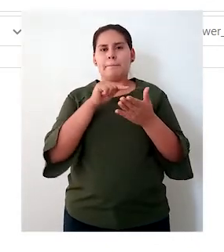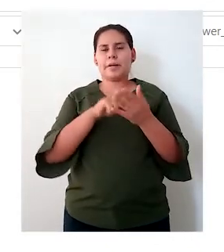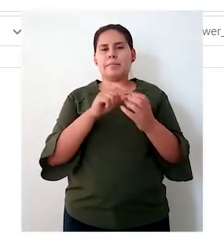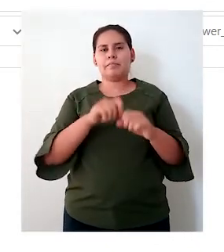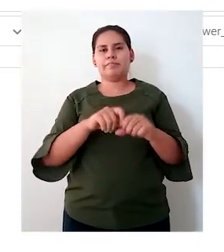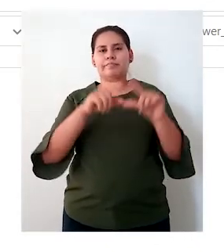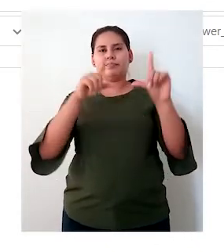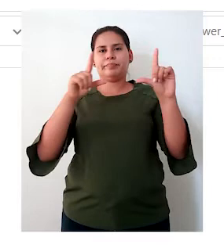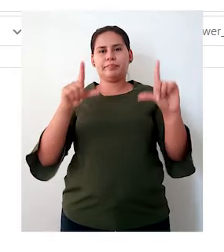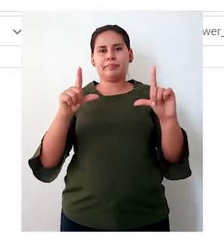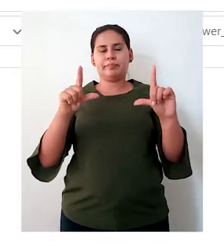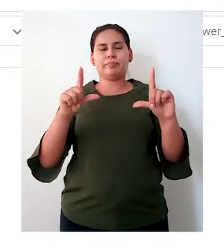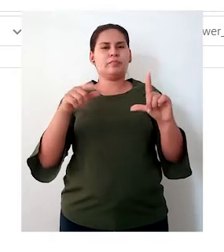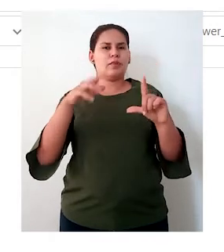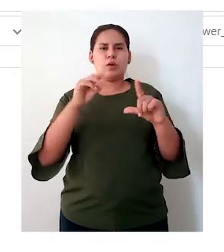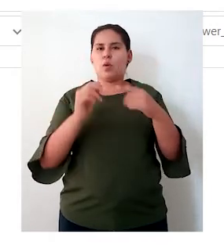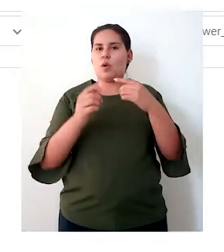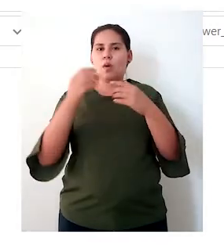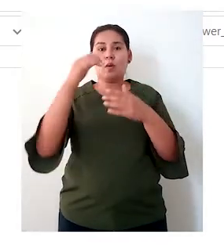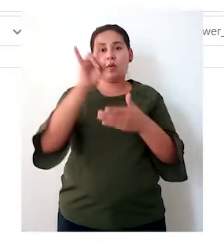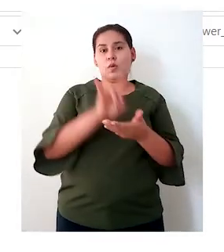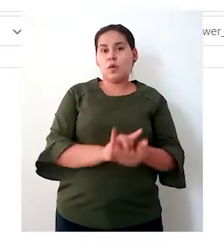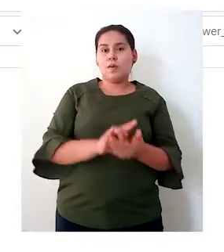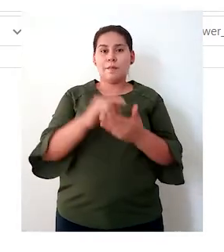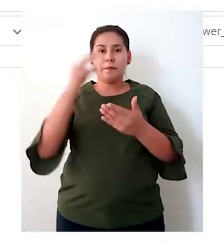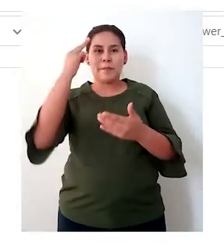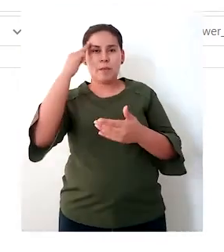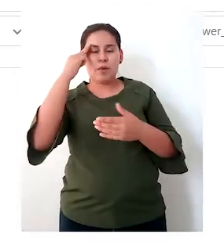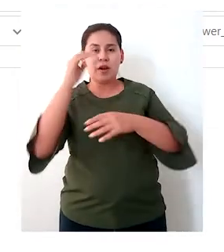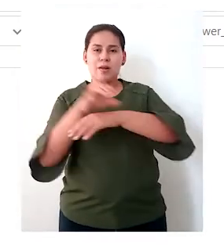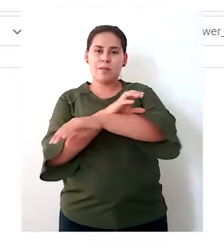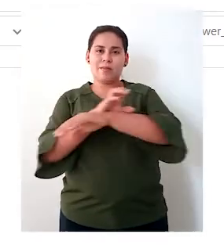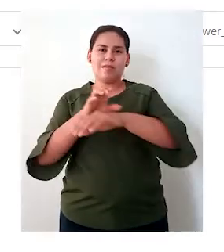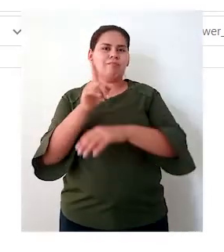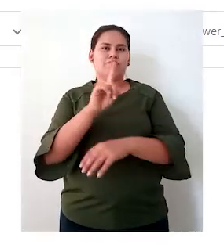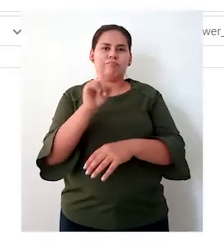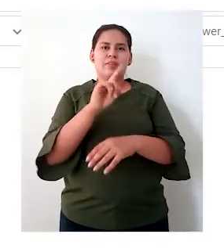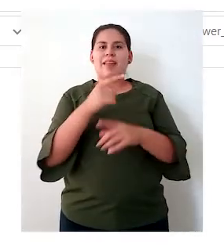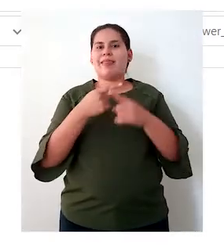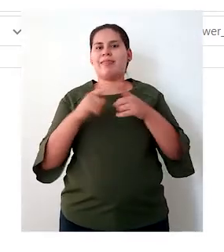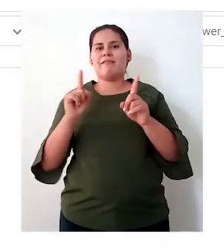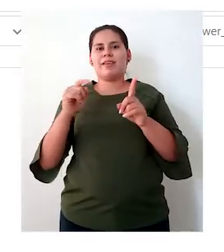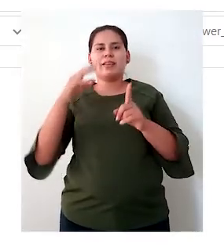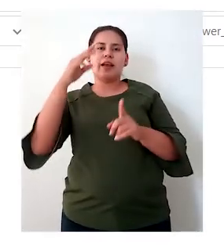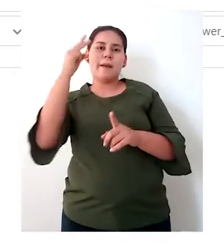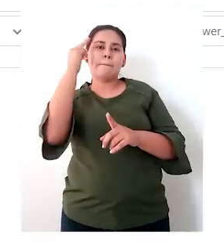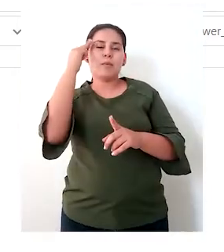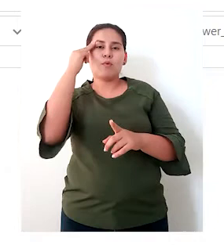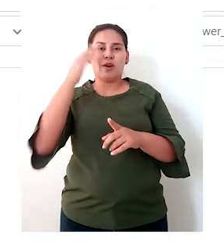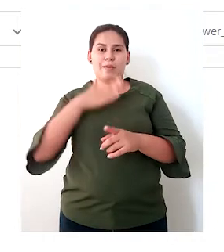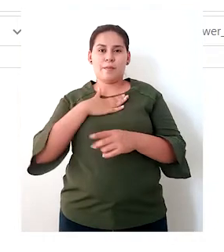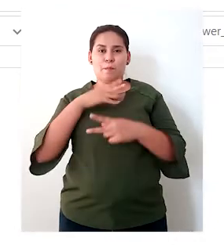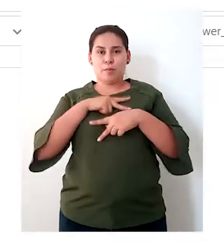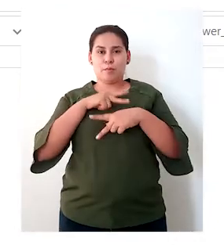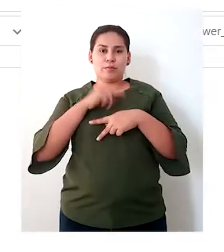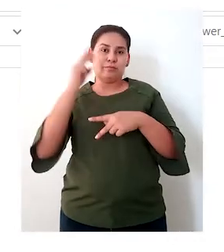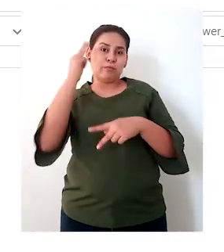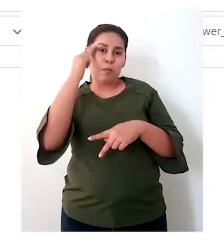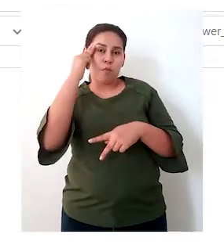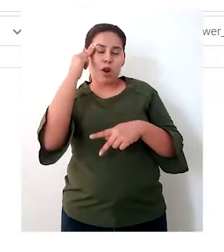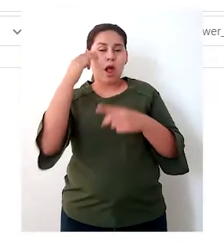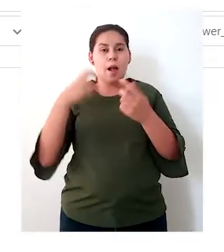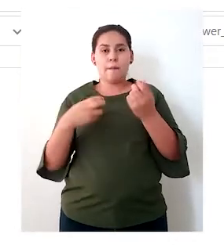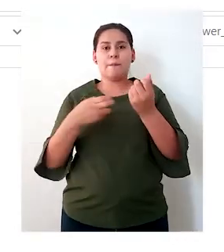instala el software en el disco duro, sino que nos descarga una versión portable. Entonces, al acceder a la